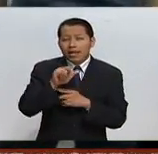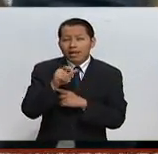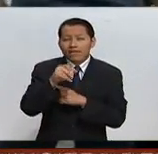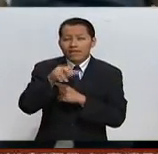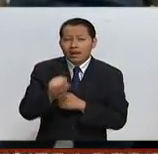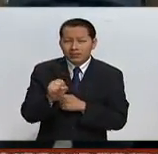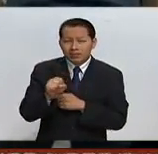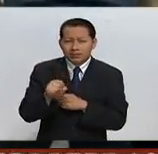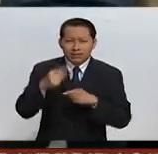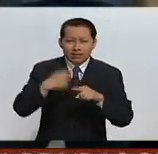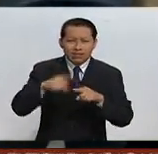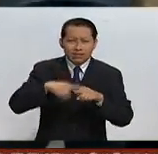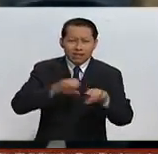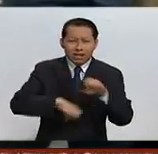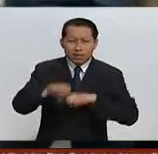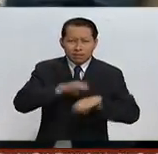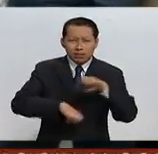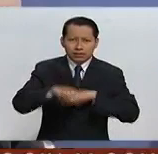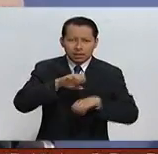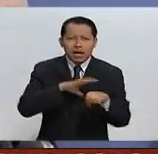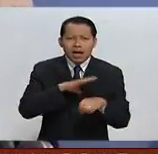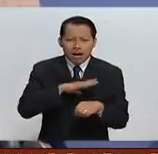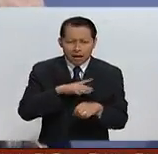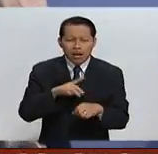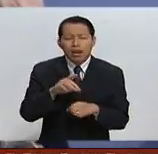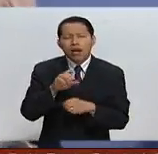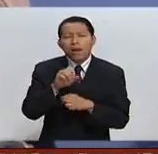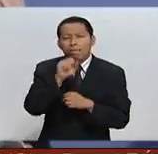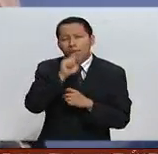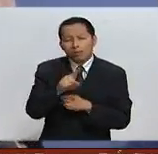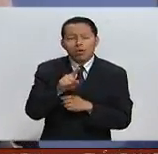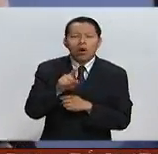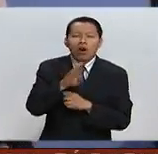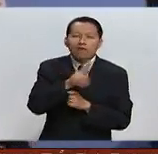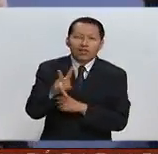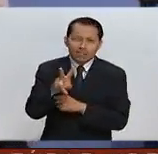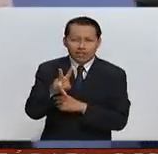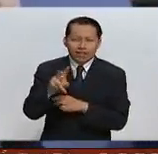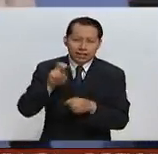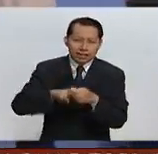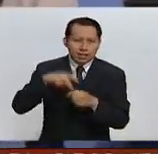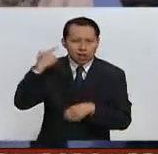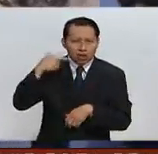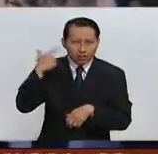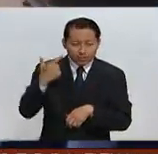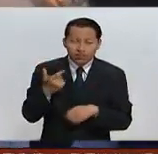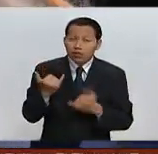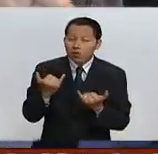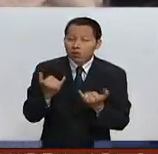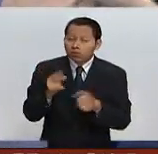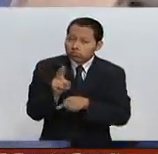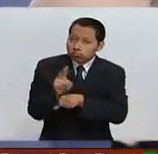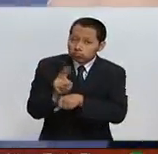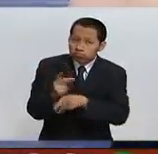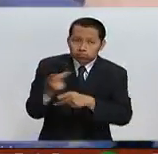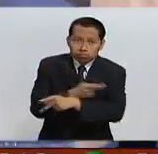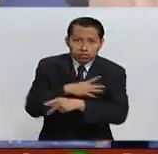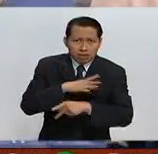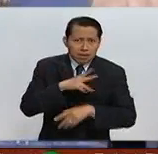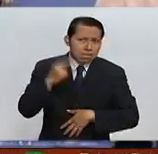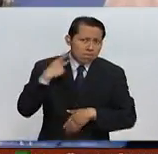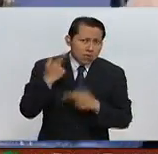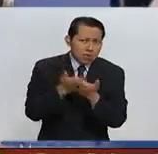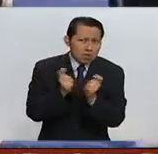las distintas empresas que cotizan en la Bolsa de Valores de Londres. Estamos muy pendientes de todas las reacciones políticas.